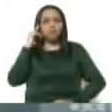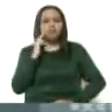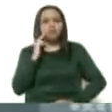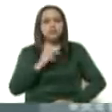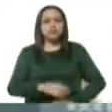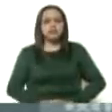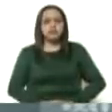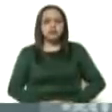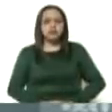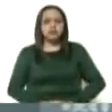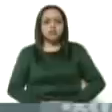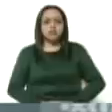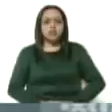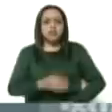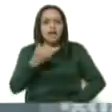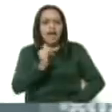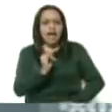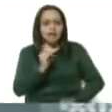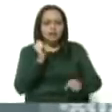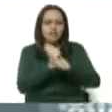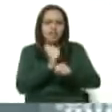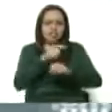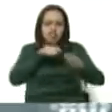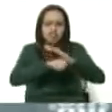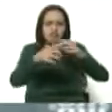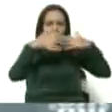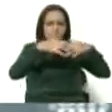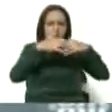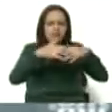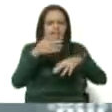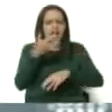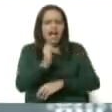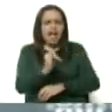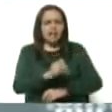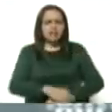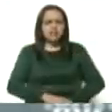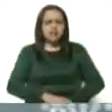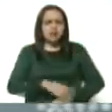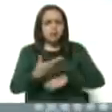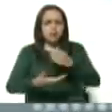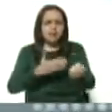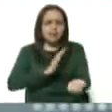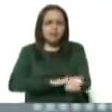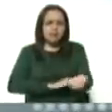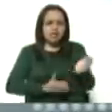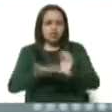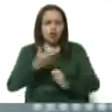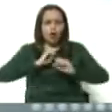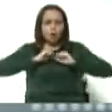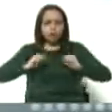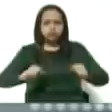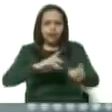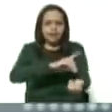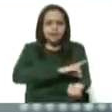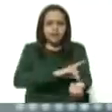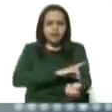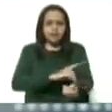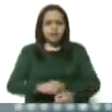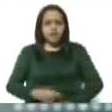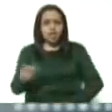Era operador de máquinas de una empresa que tenía antecedentes de hipertensión arterial, obesidad y diabetes. Y estas dos